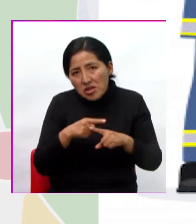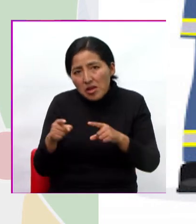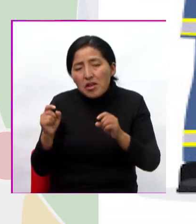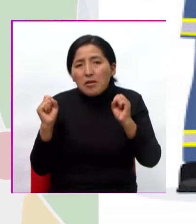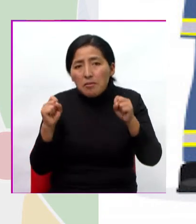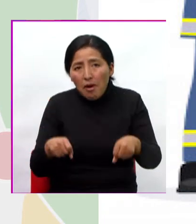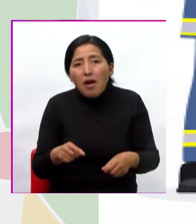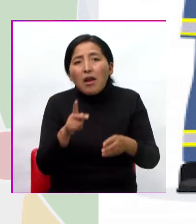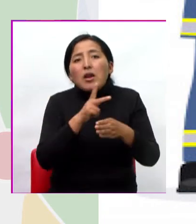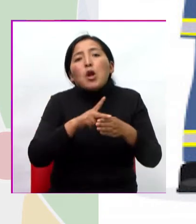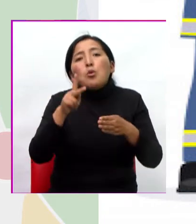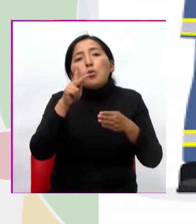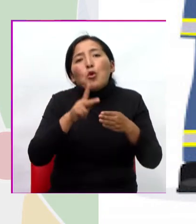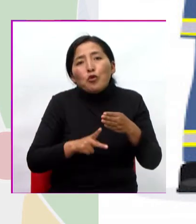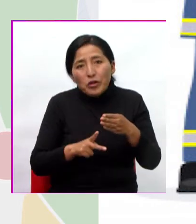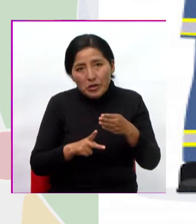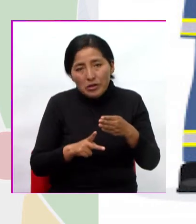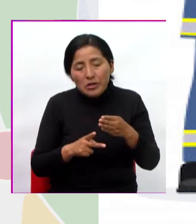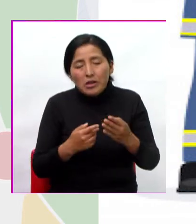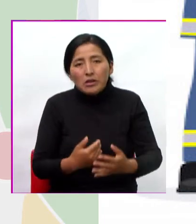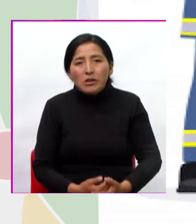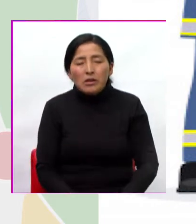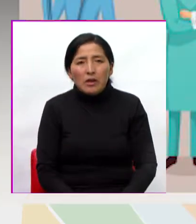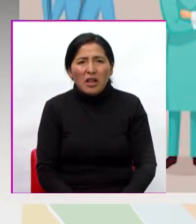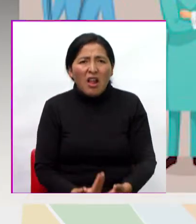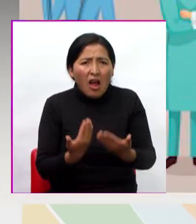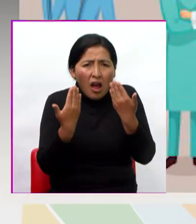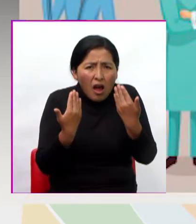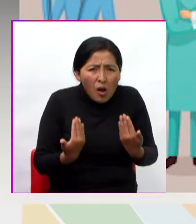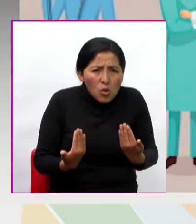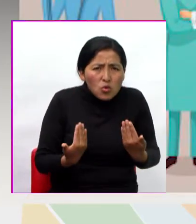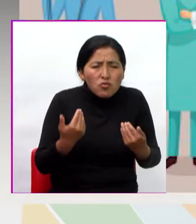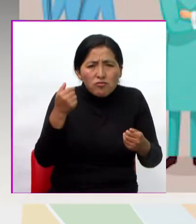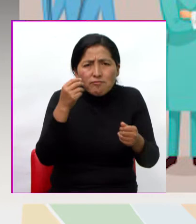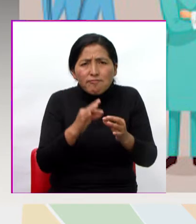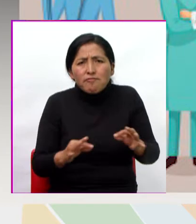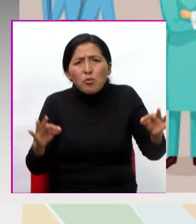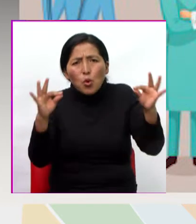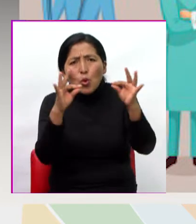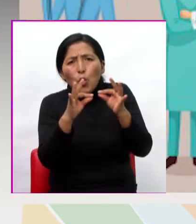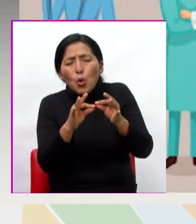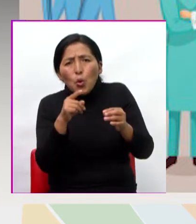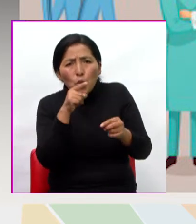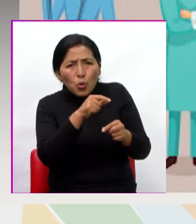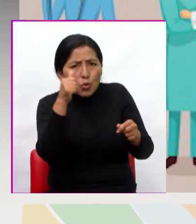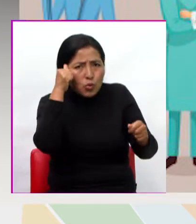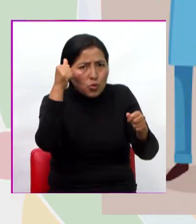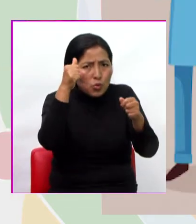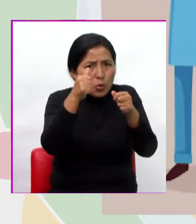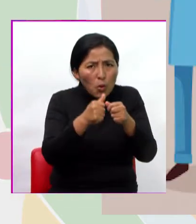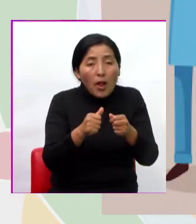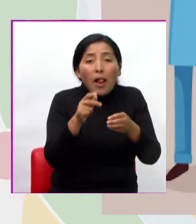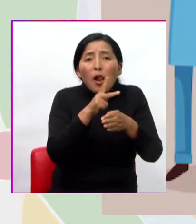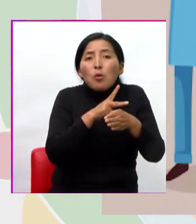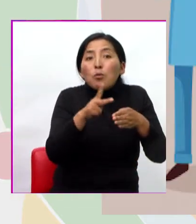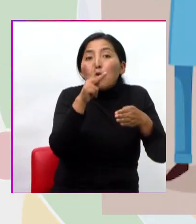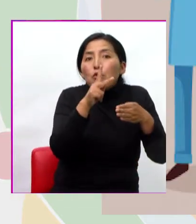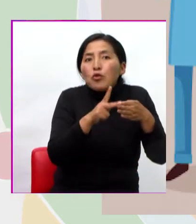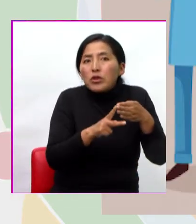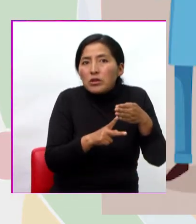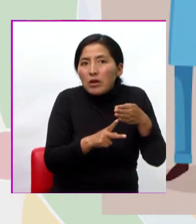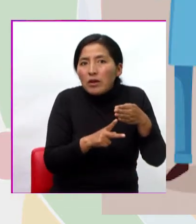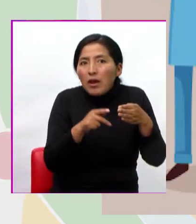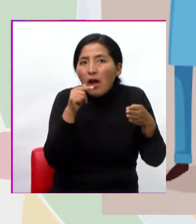Muy bien Ahora Es importante recordar Un profesional es una persona que